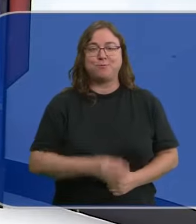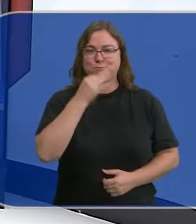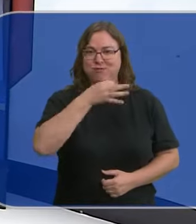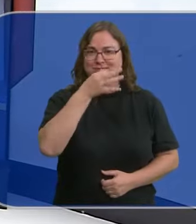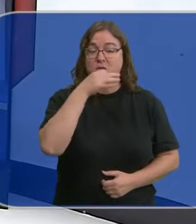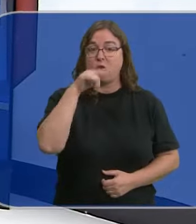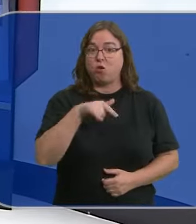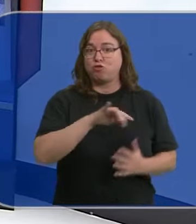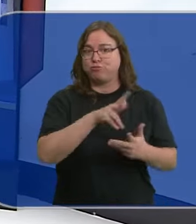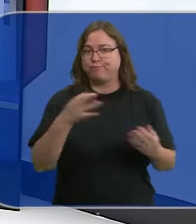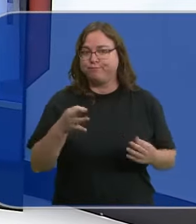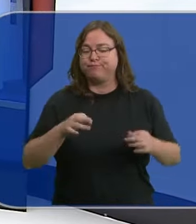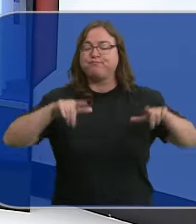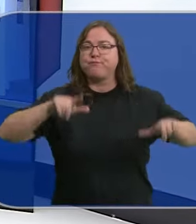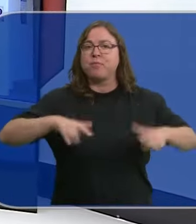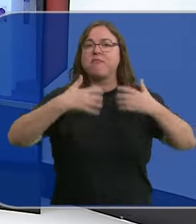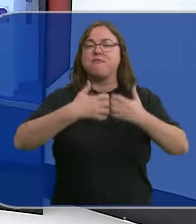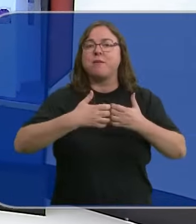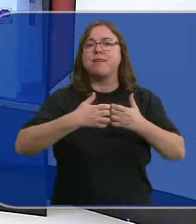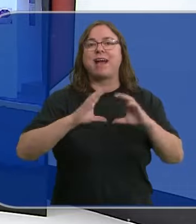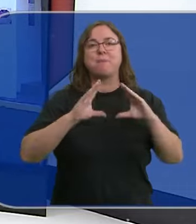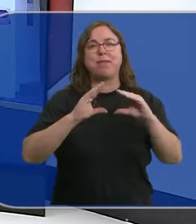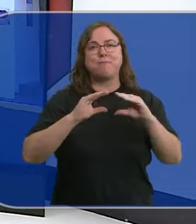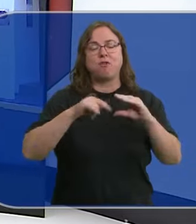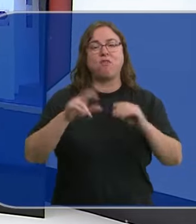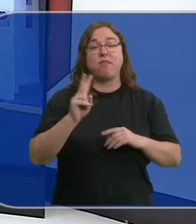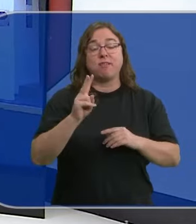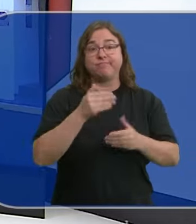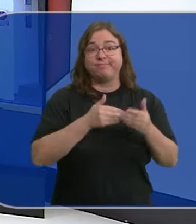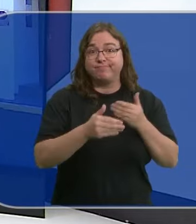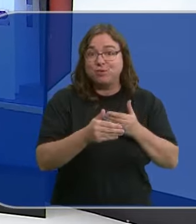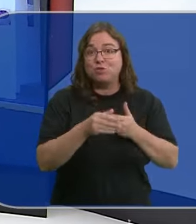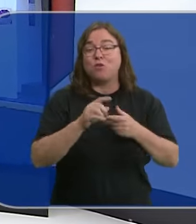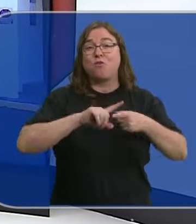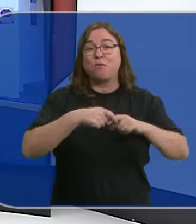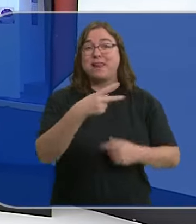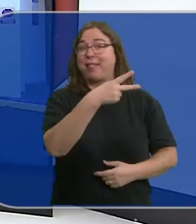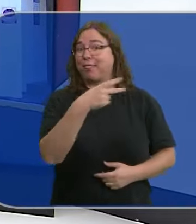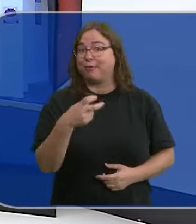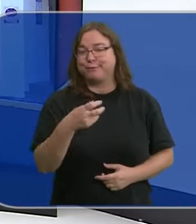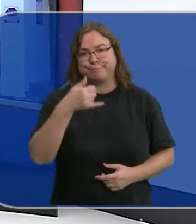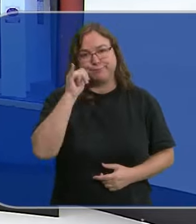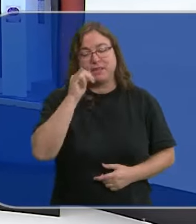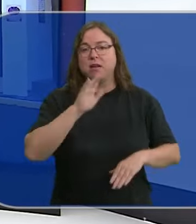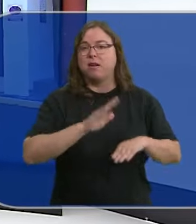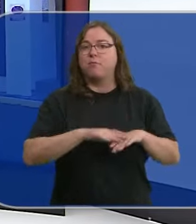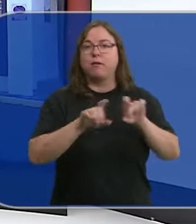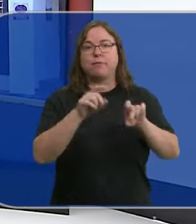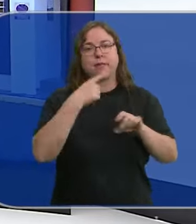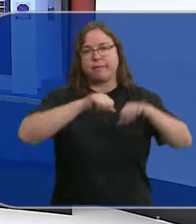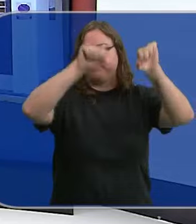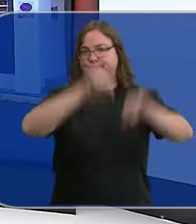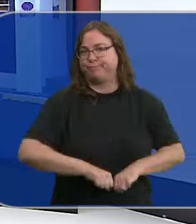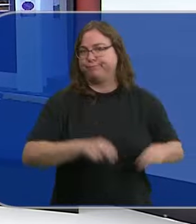Buenas tardes, también hoy es noticia la planta de Bimbo en Valladolid. En juego el futuro de 200 familias tras el anuncio de la compañía de cerrar la fábrica.